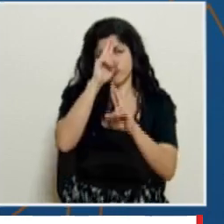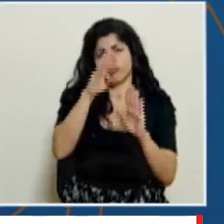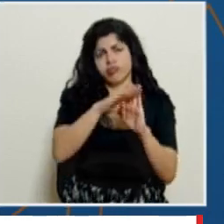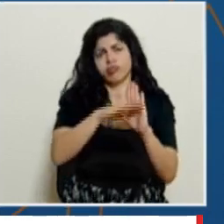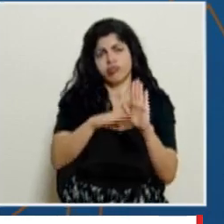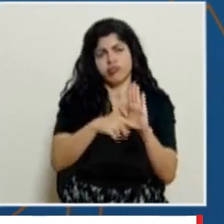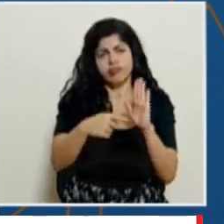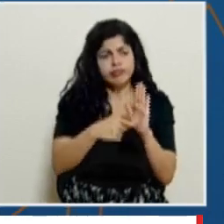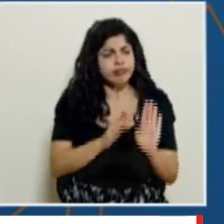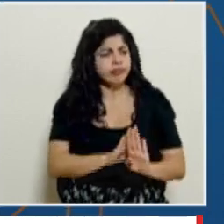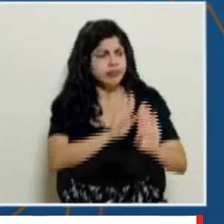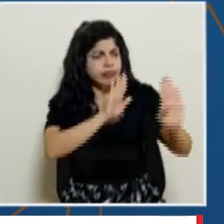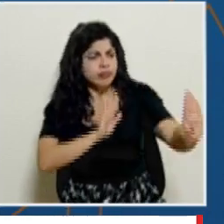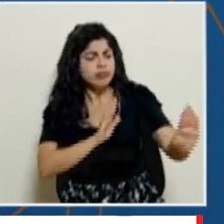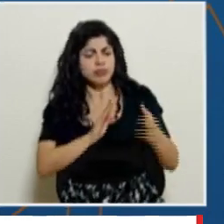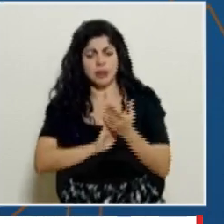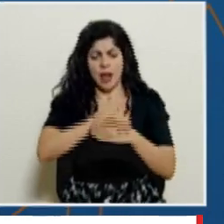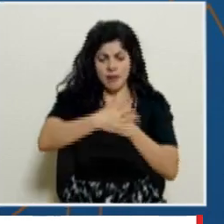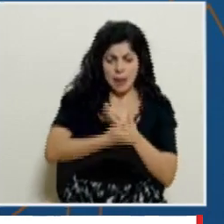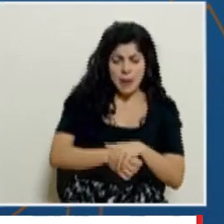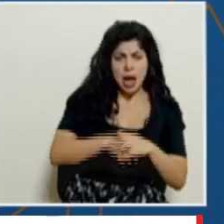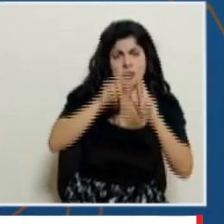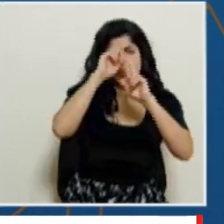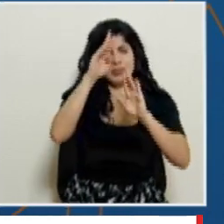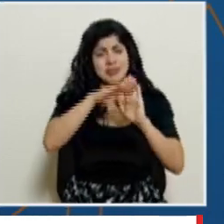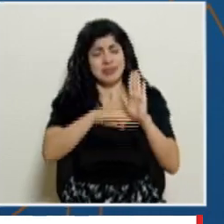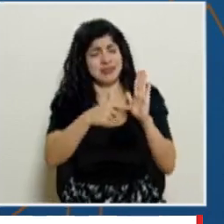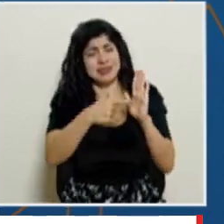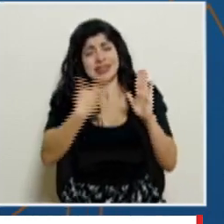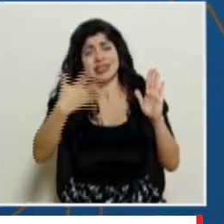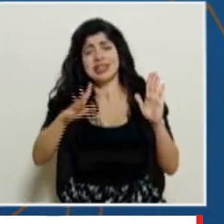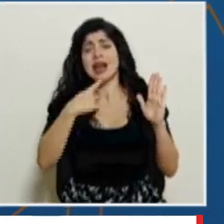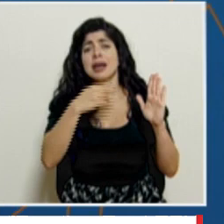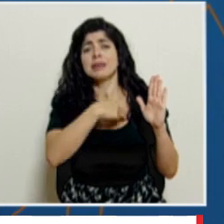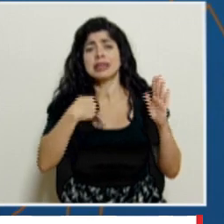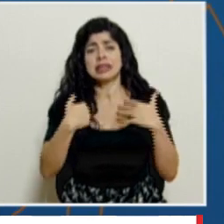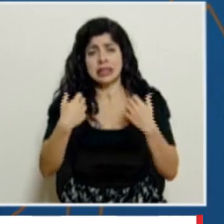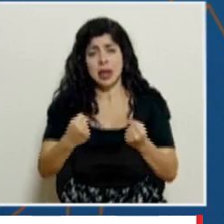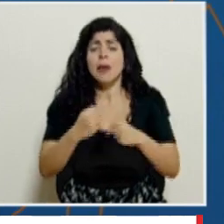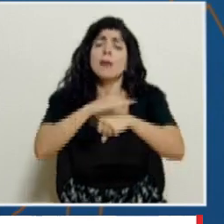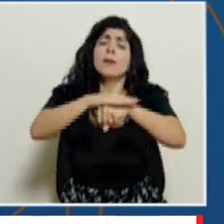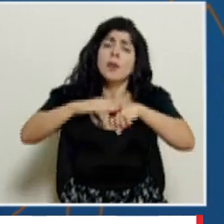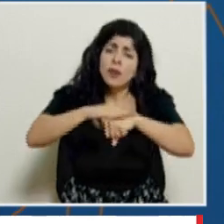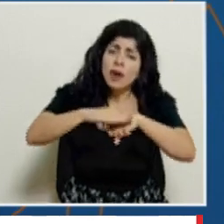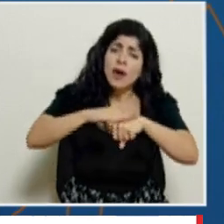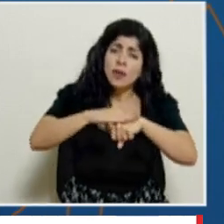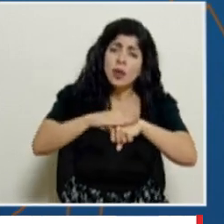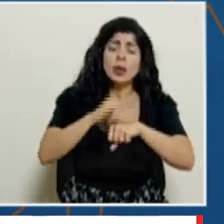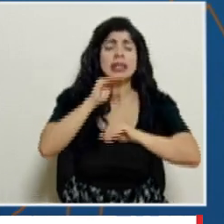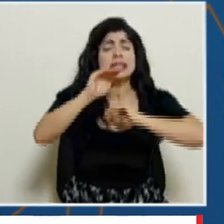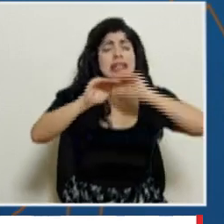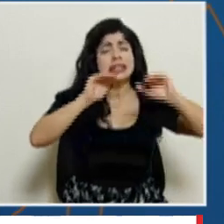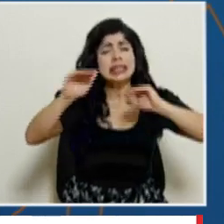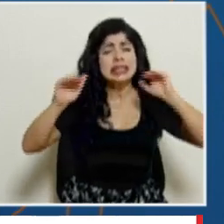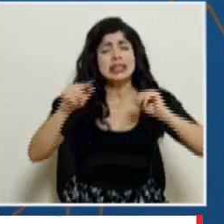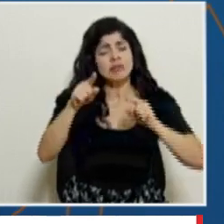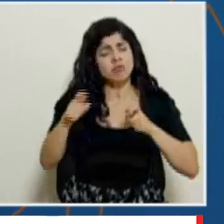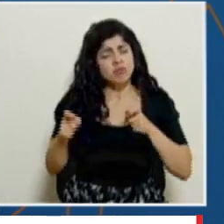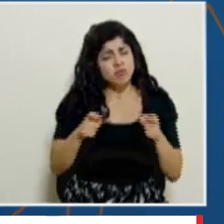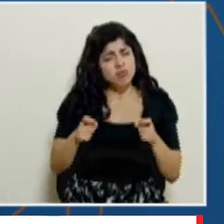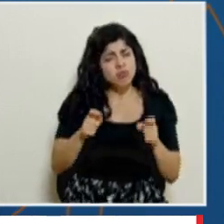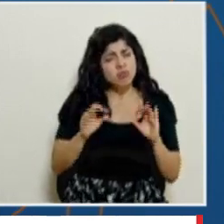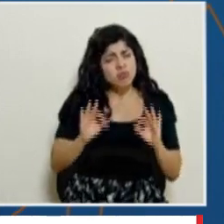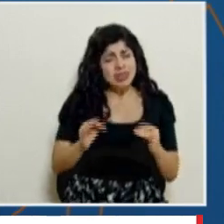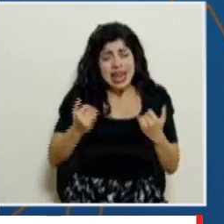distanciamiento, el lavado de manos y los protocolos que ya ha establecido el Ministerio de Salud. Por favor, les hacemos un llamado a la prudencia.